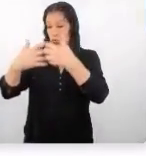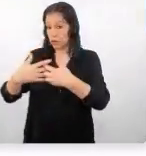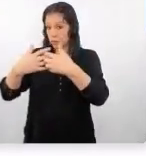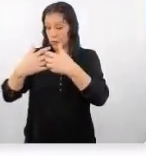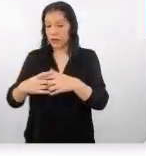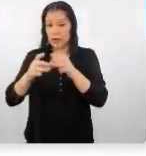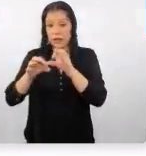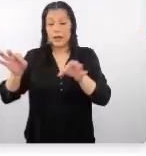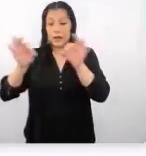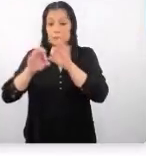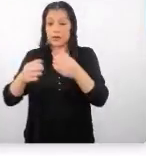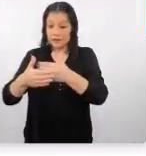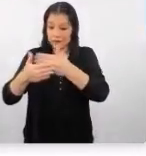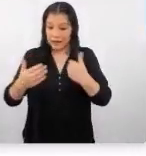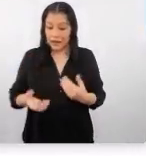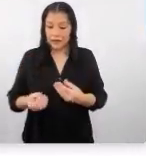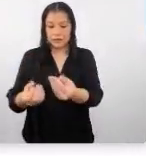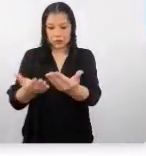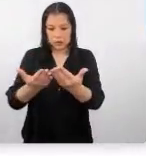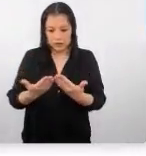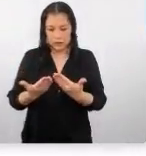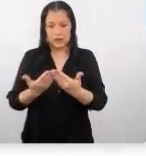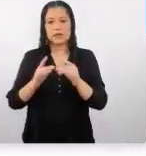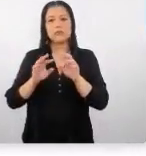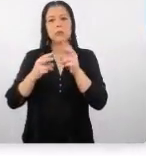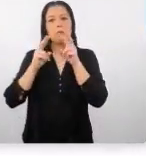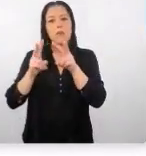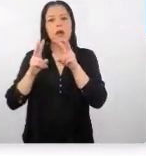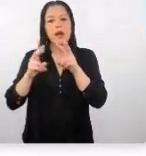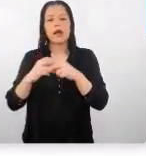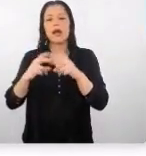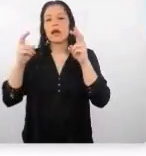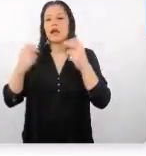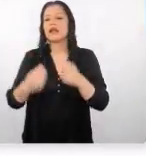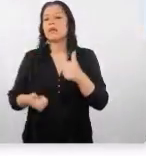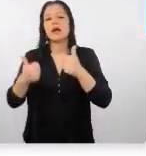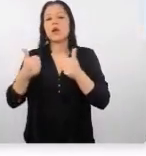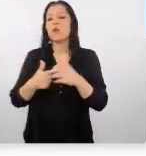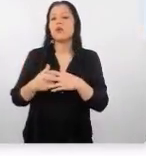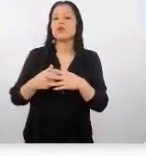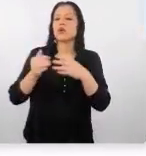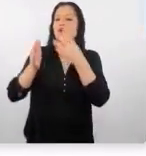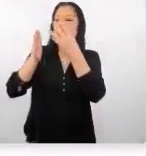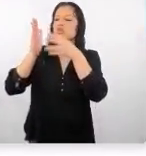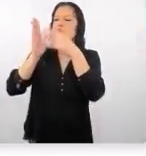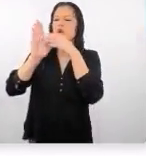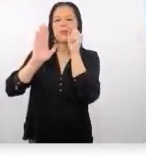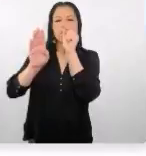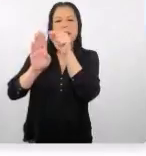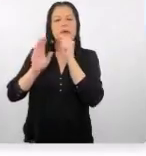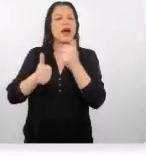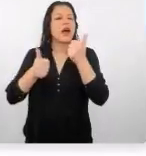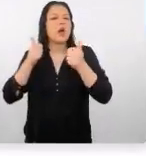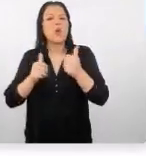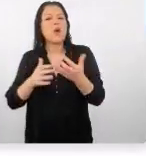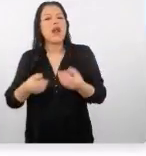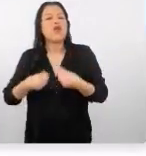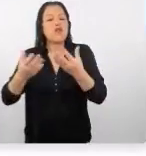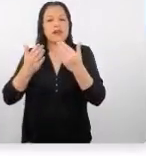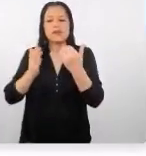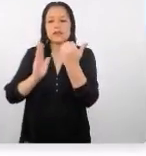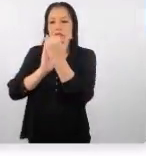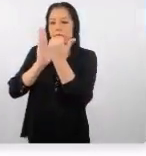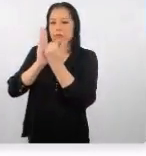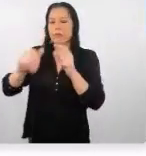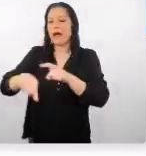ellos puedan tener por ejemplo el tema de los itinerarios muy bien detallados en temas de las